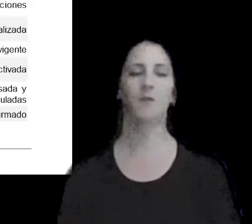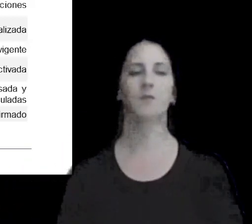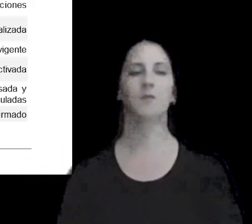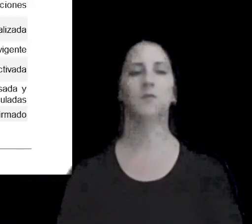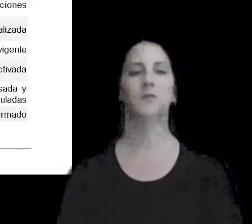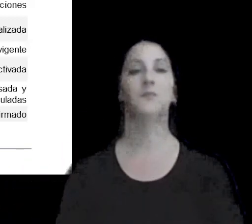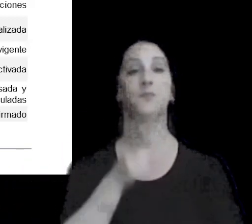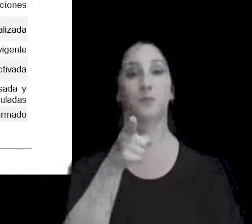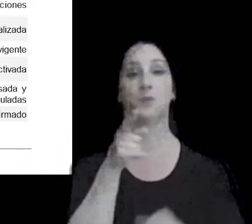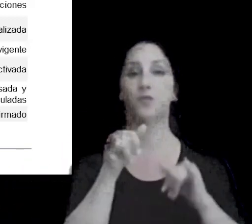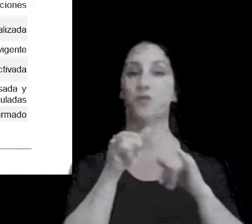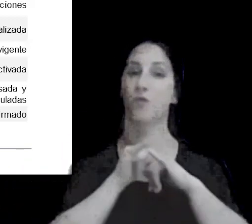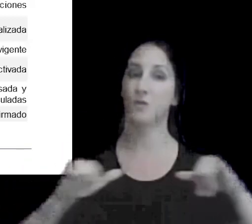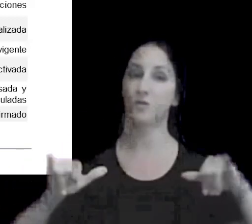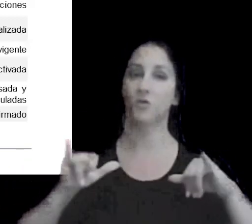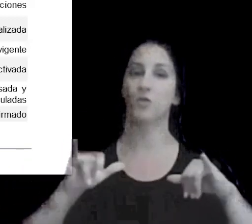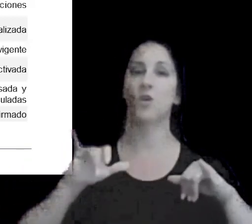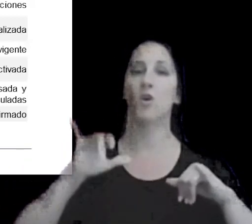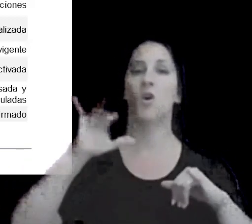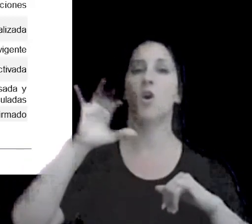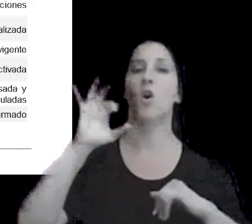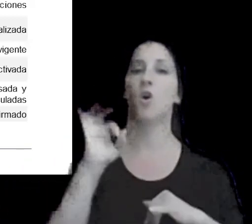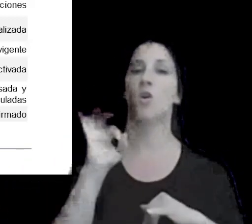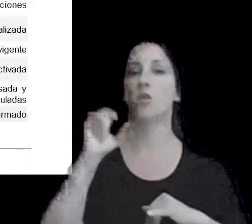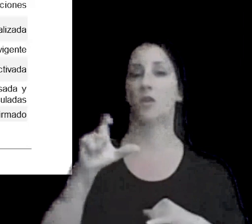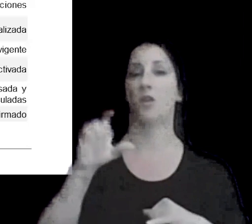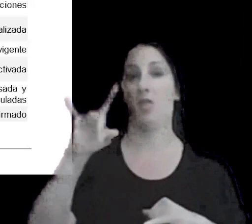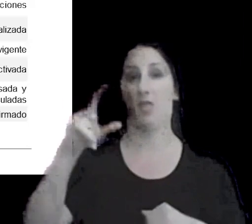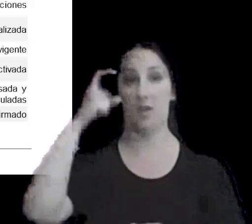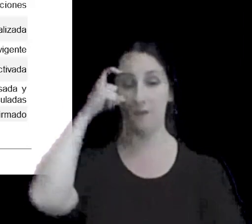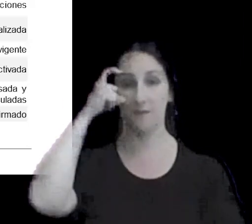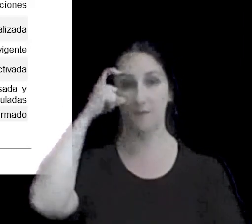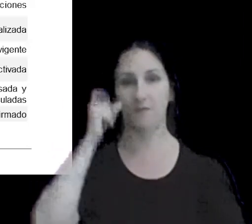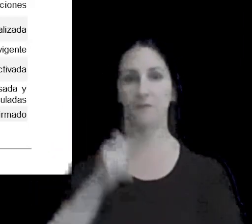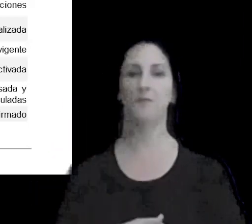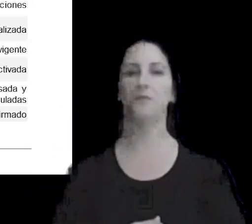es información de la organización para la cooperación y desarrollo económico